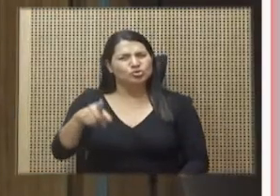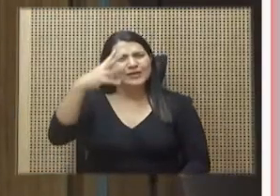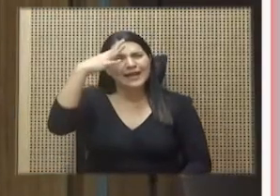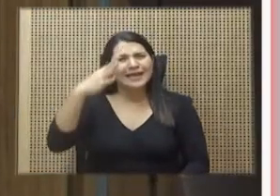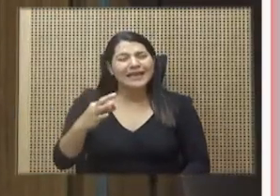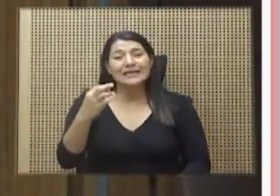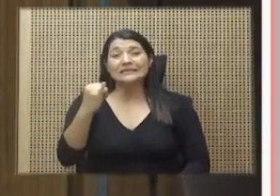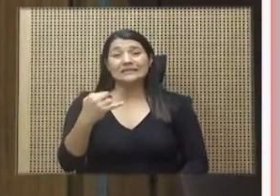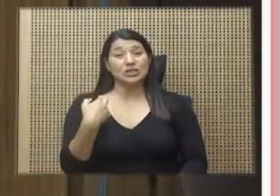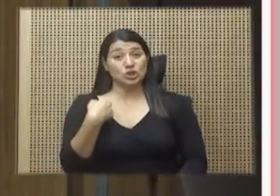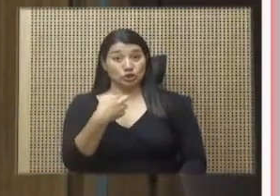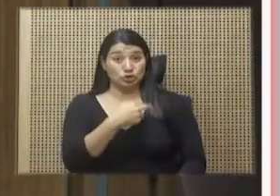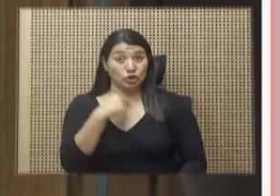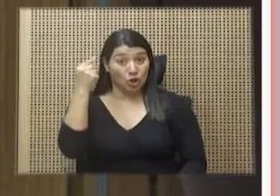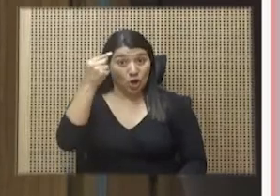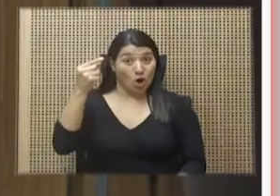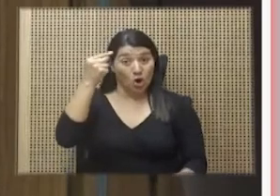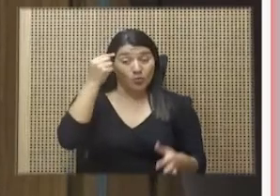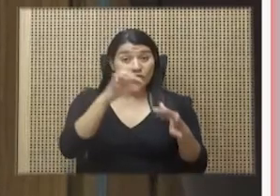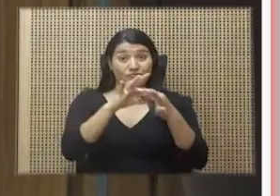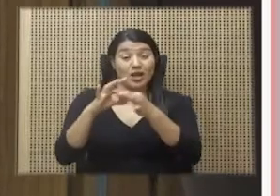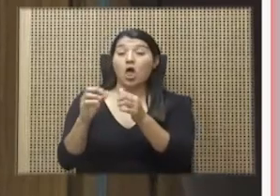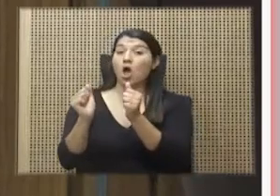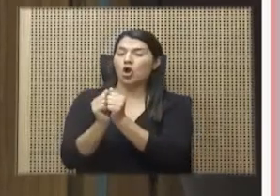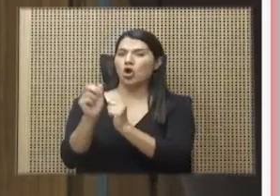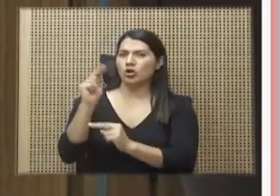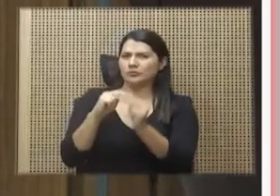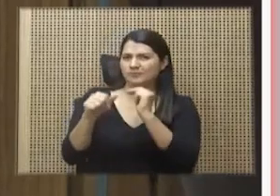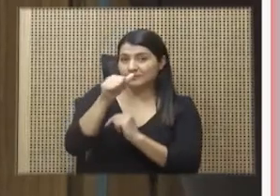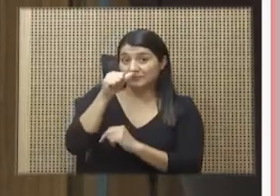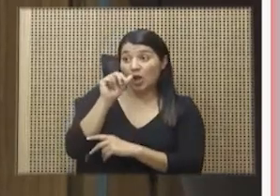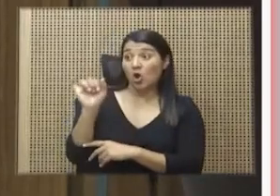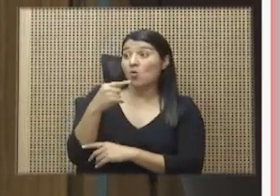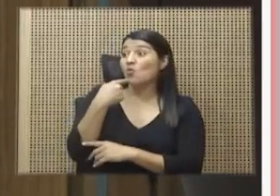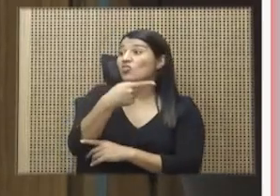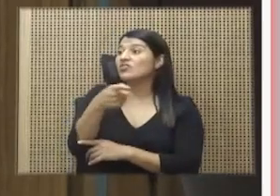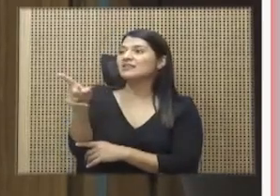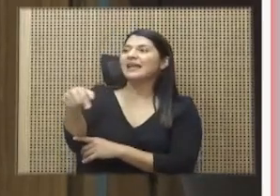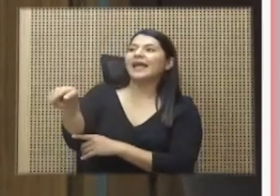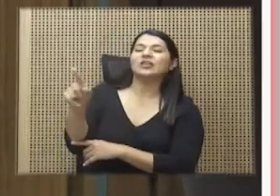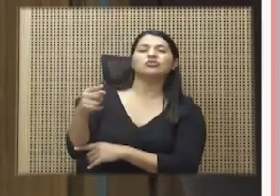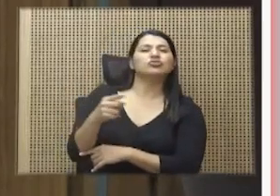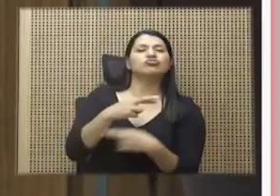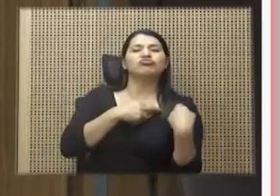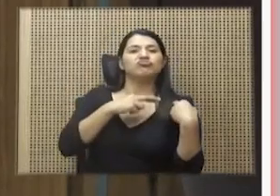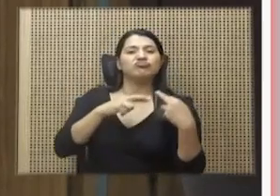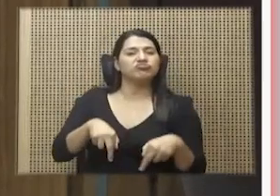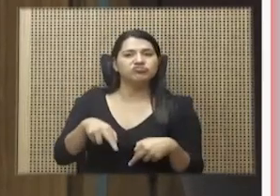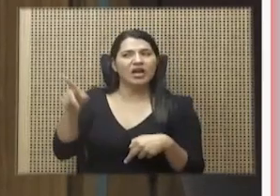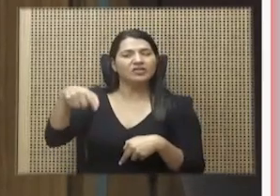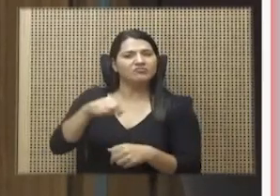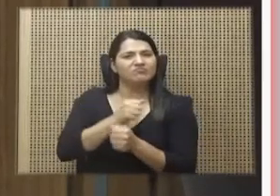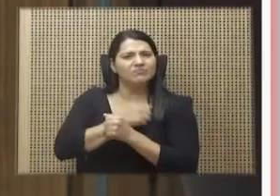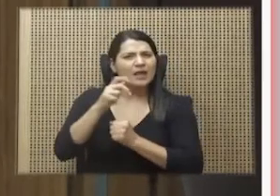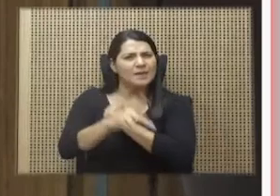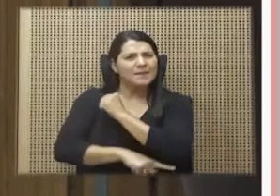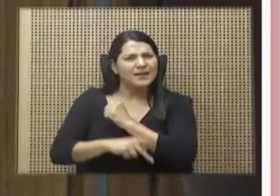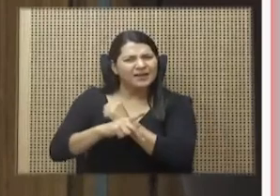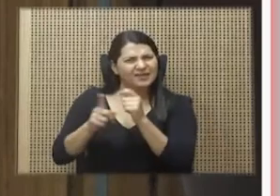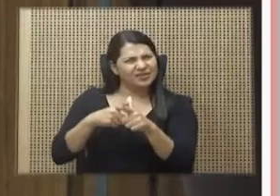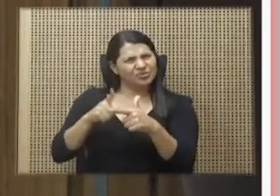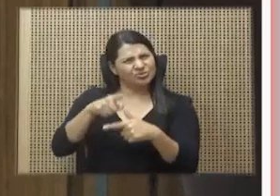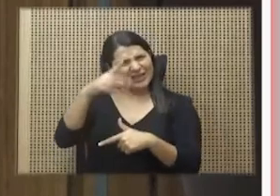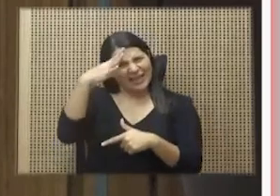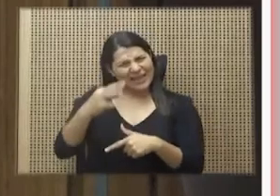un narcoestado, como dicen algunos irresponsables antipatriotas, nos hubieran donado 24 millones de dólares en